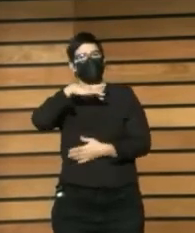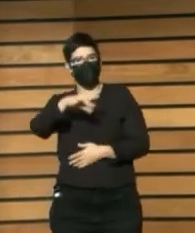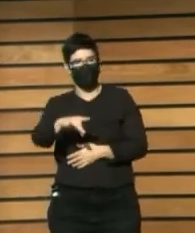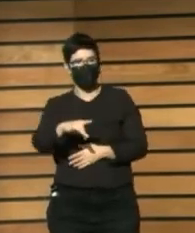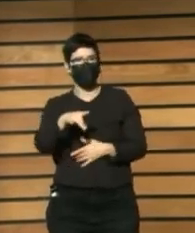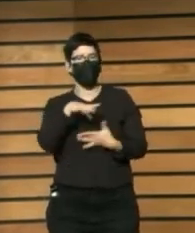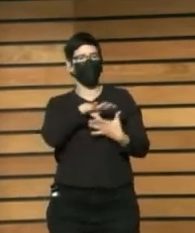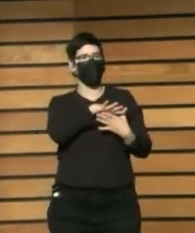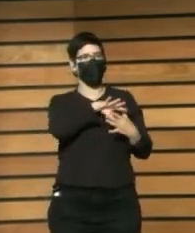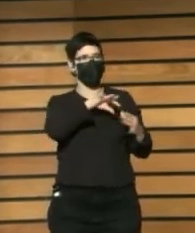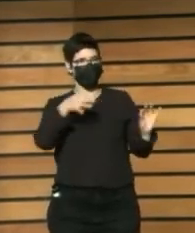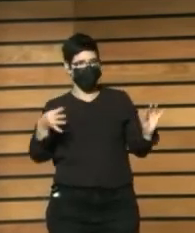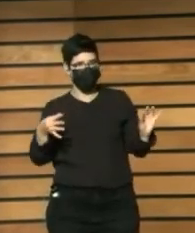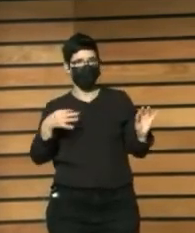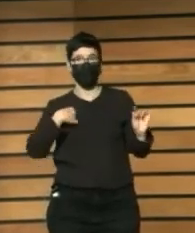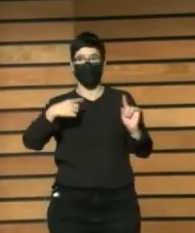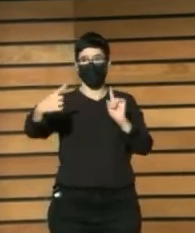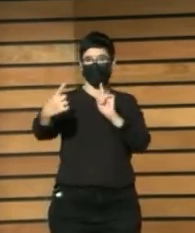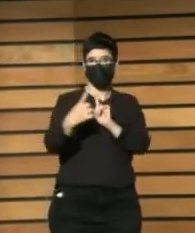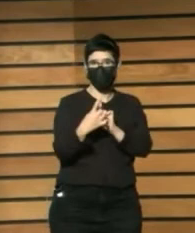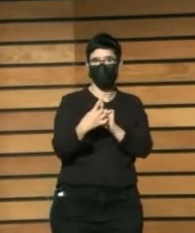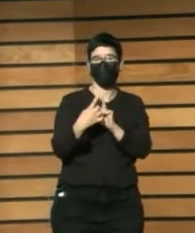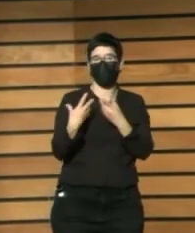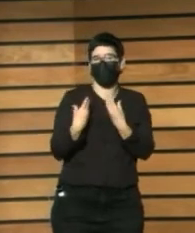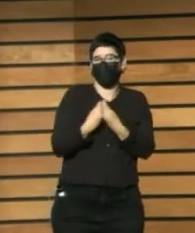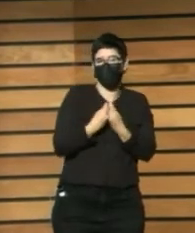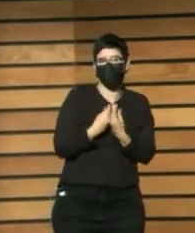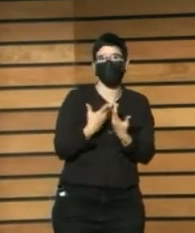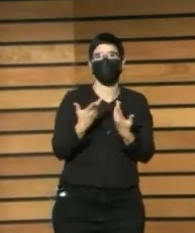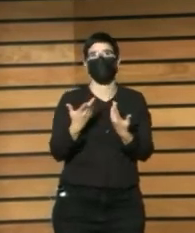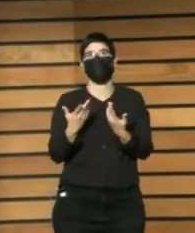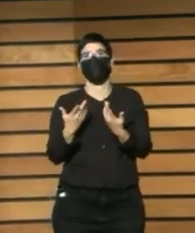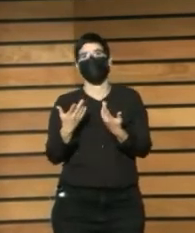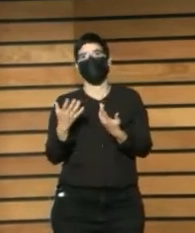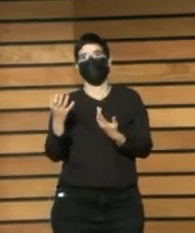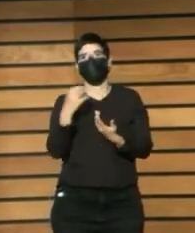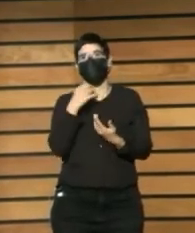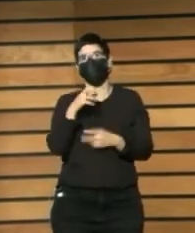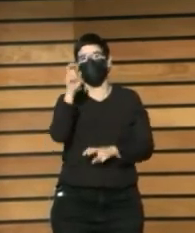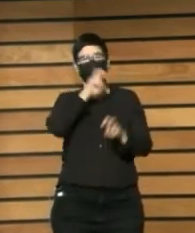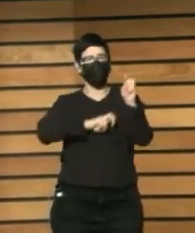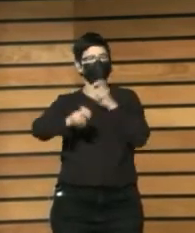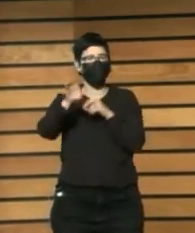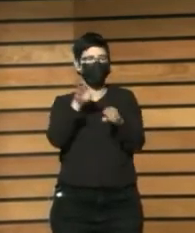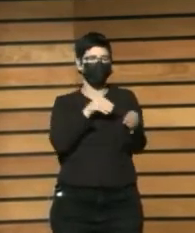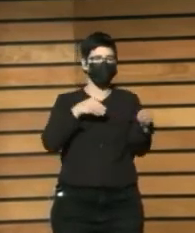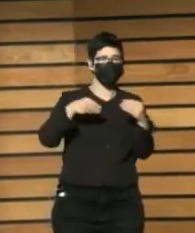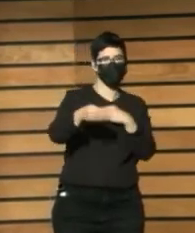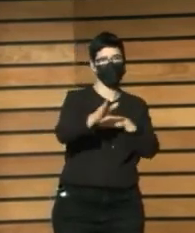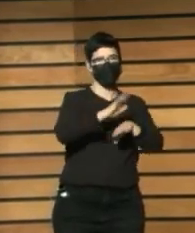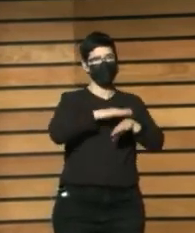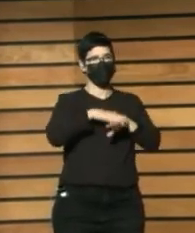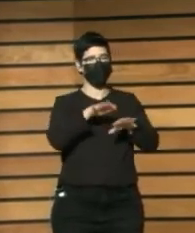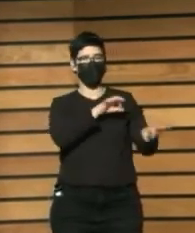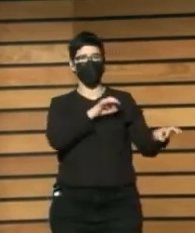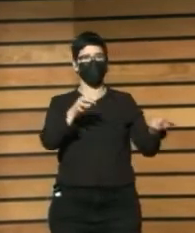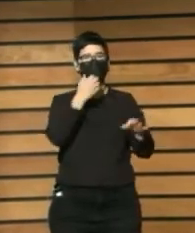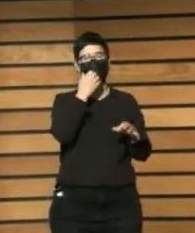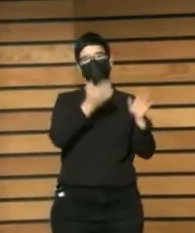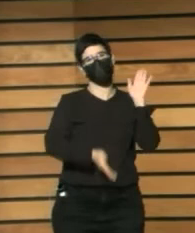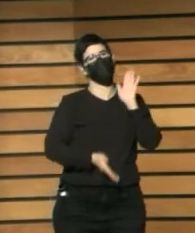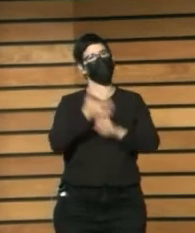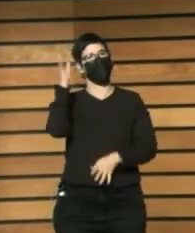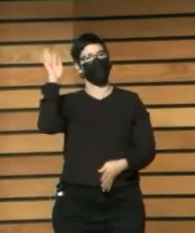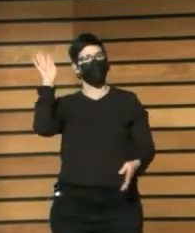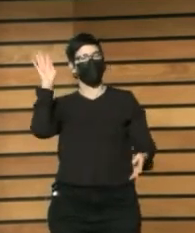Amigo Que vamos a buscar Material O un libro Para preparar Una visita A Barcelona Con un